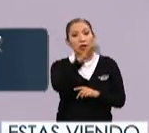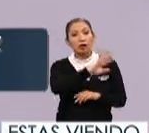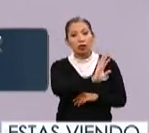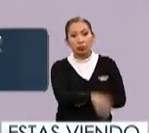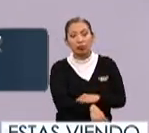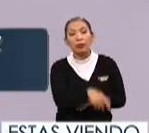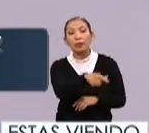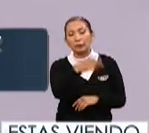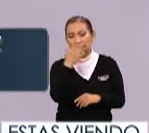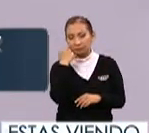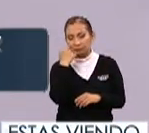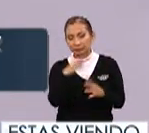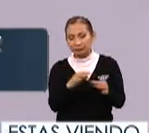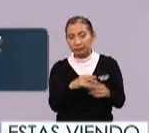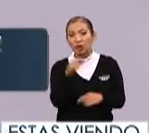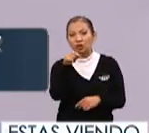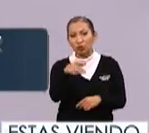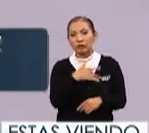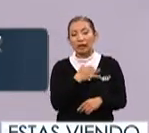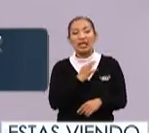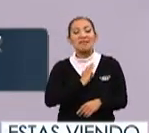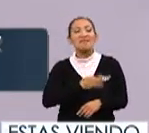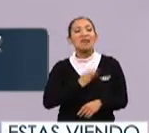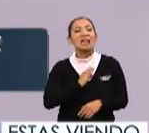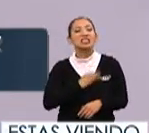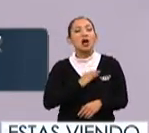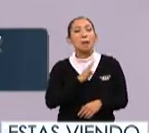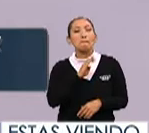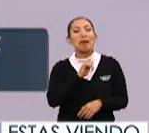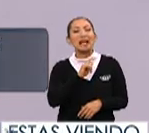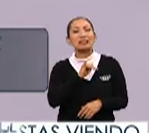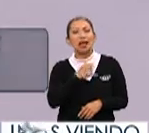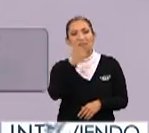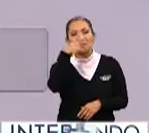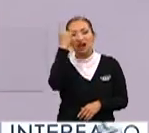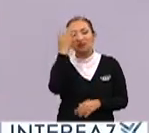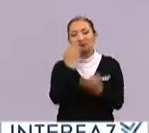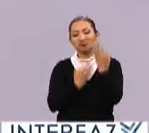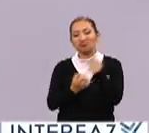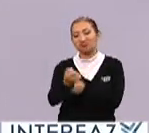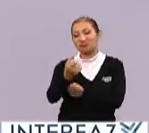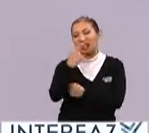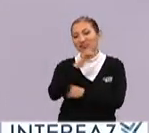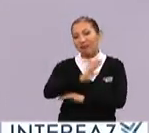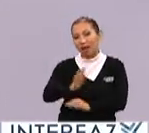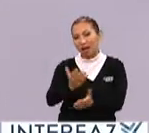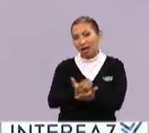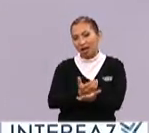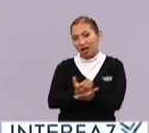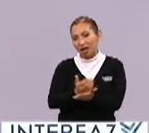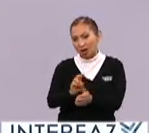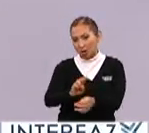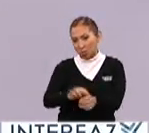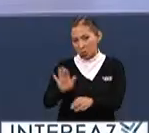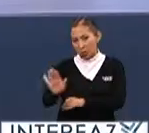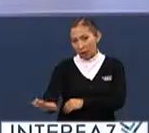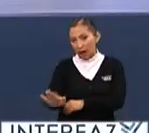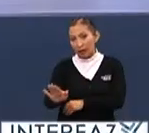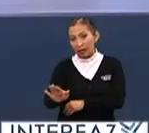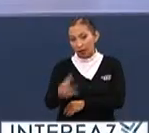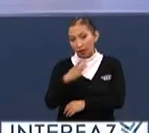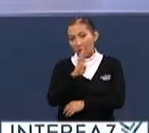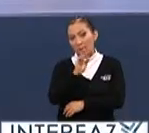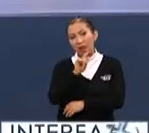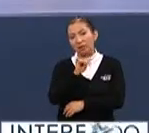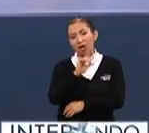Te explico cuando tú tienes una infección por una bacteria que es fácil de tratar con un antibiótico digamos convencional es decir